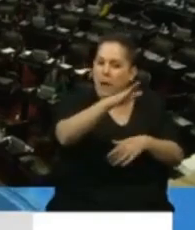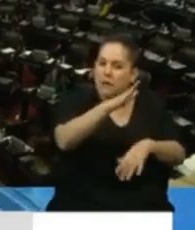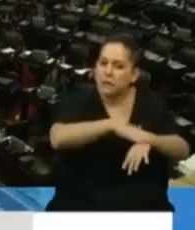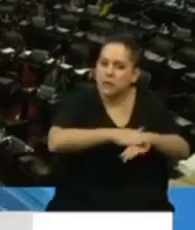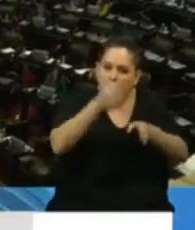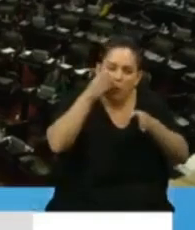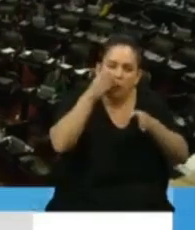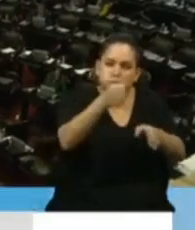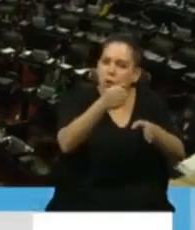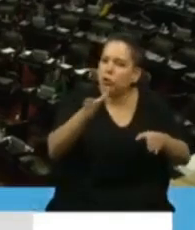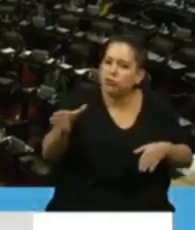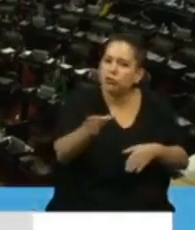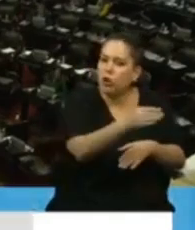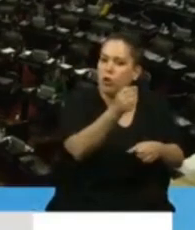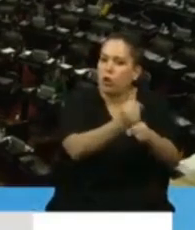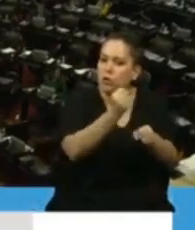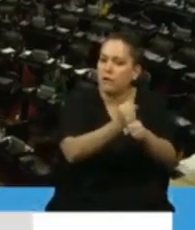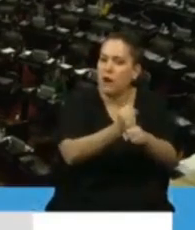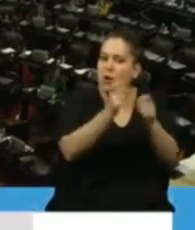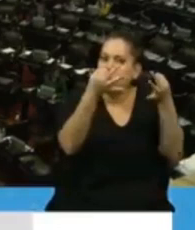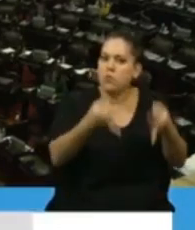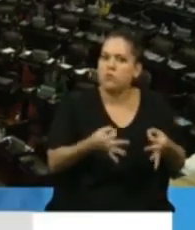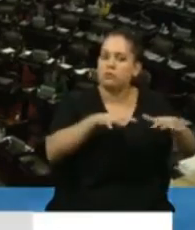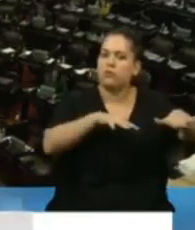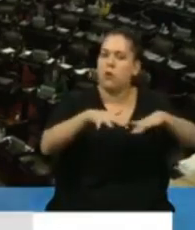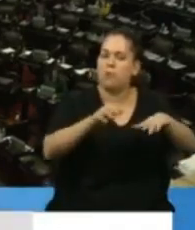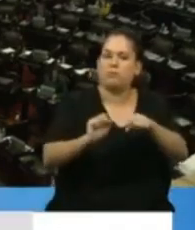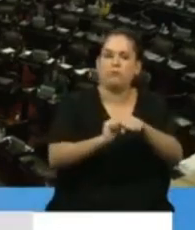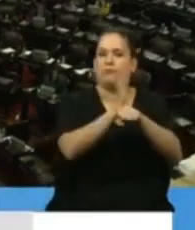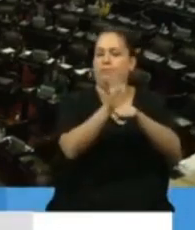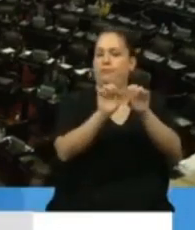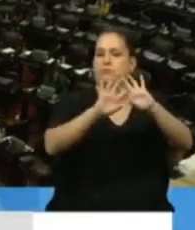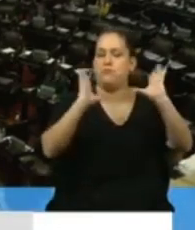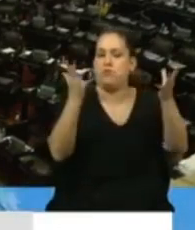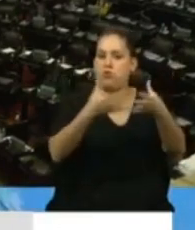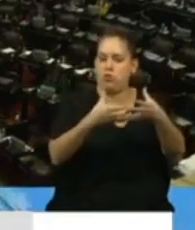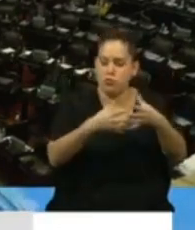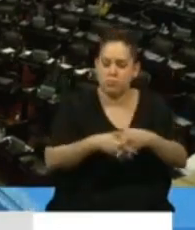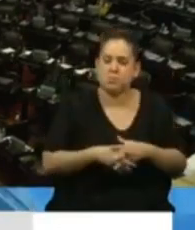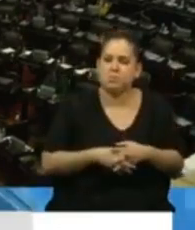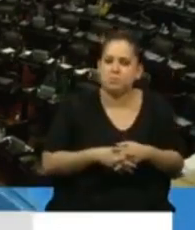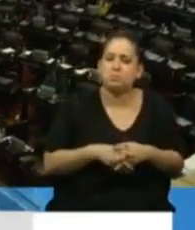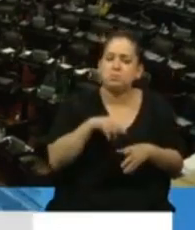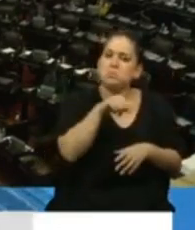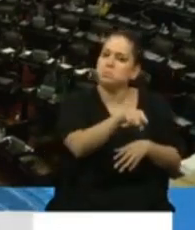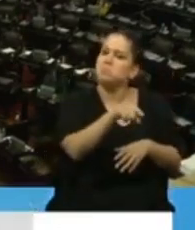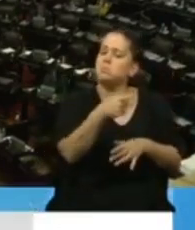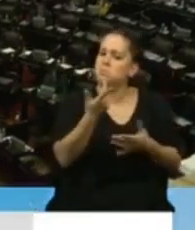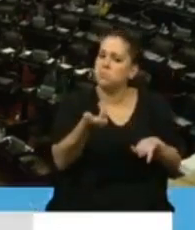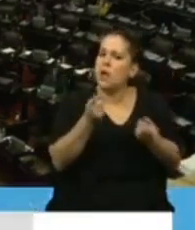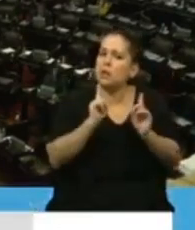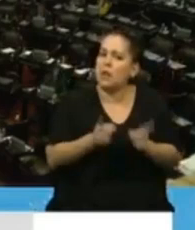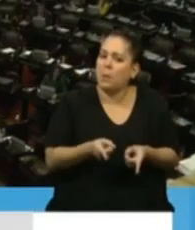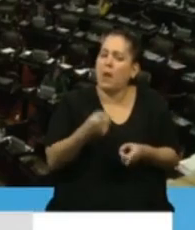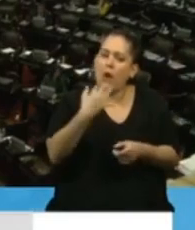de todos los trabajadores en esta pandemia. Y creo que es contemplando esta excepcionalidad y con el deber